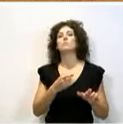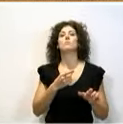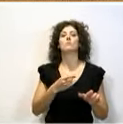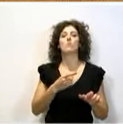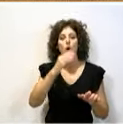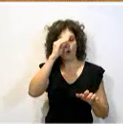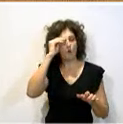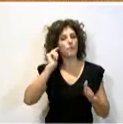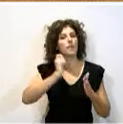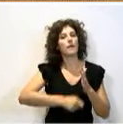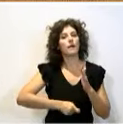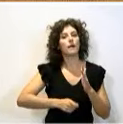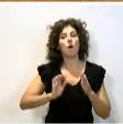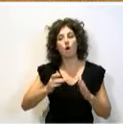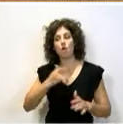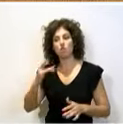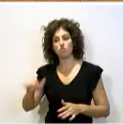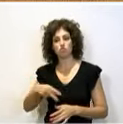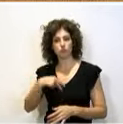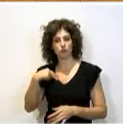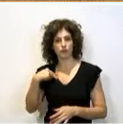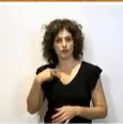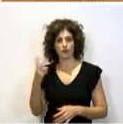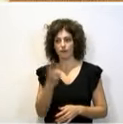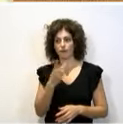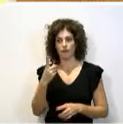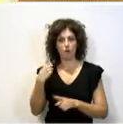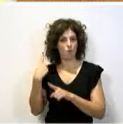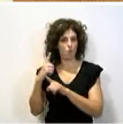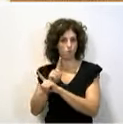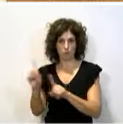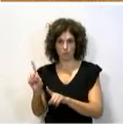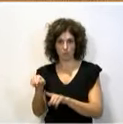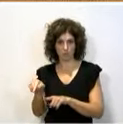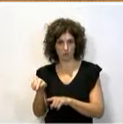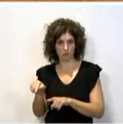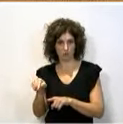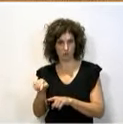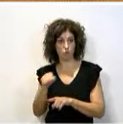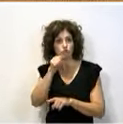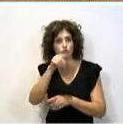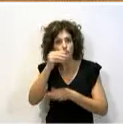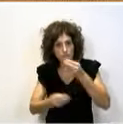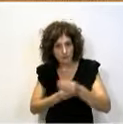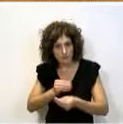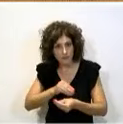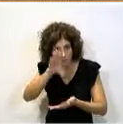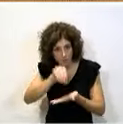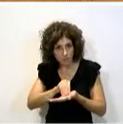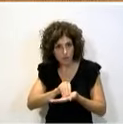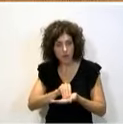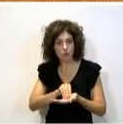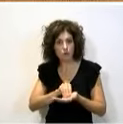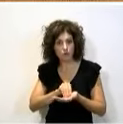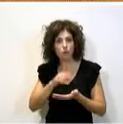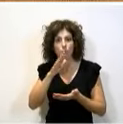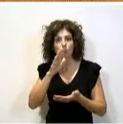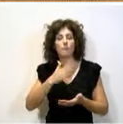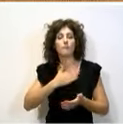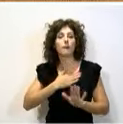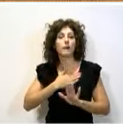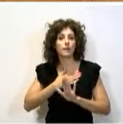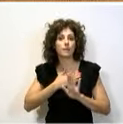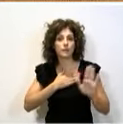indulto general. El indulto general, usted sabe, está prohibido por la Constitución, aunque ustedes lo aplicaron, porque para mí, desde luego,